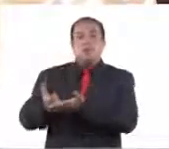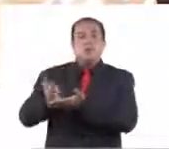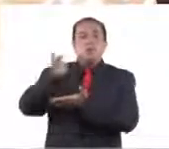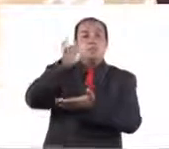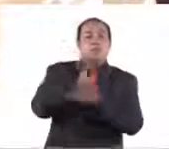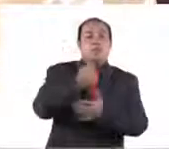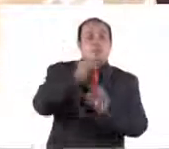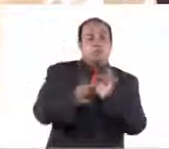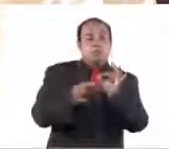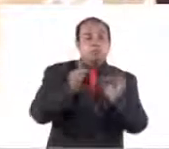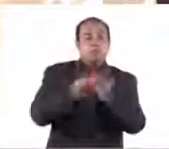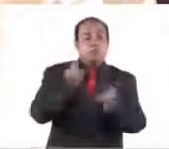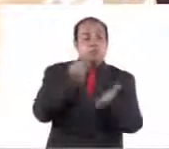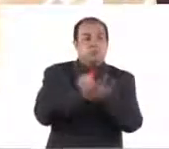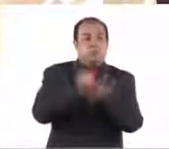impuestos de todos los capitalinos. Gracias.